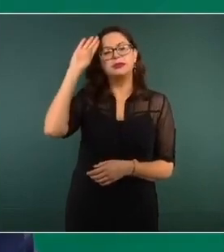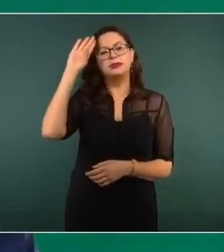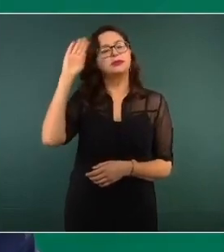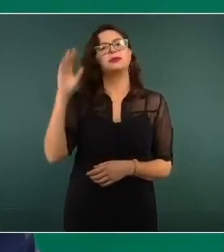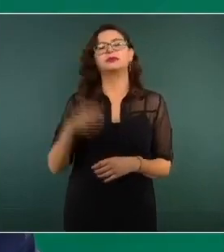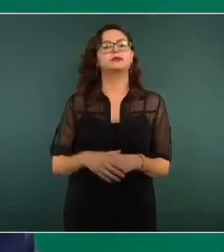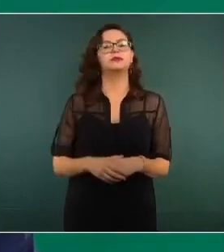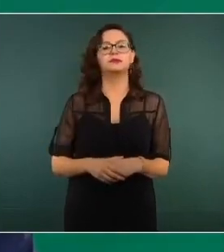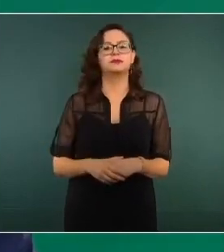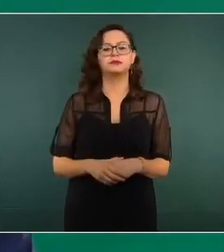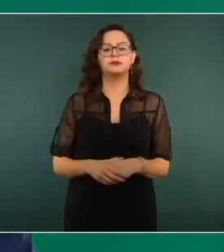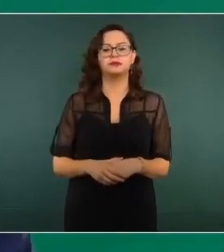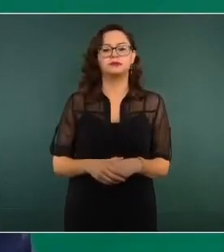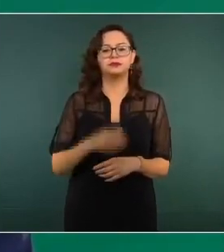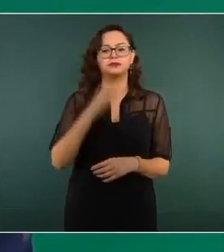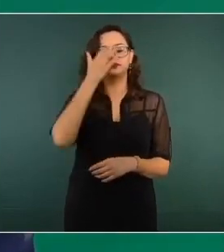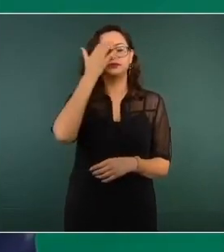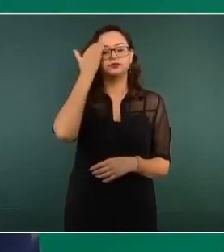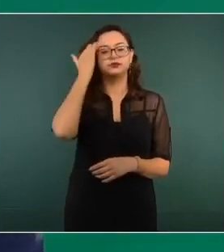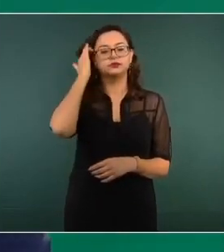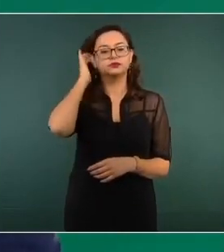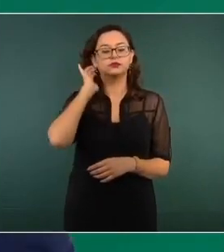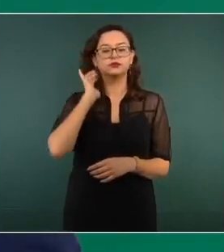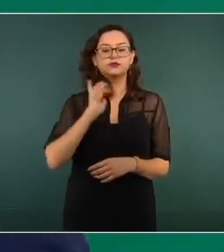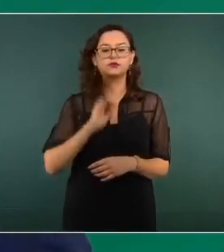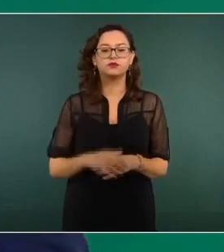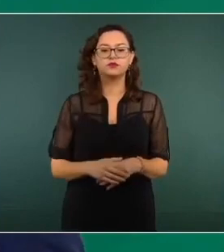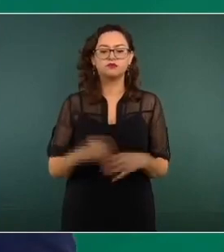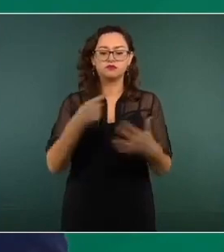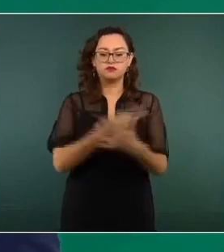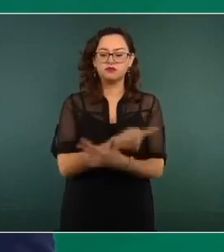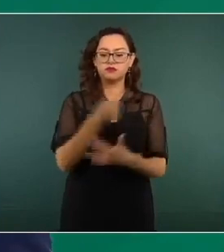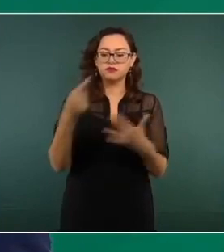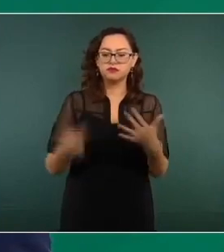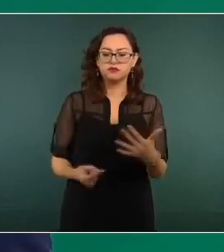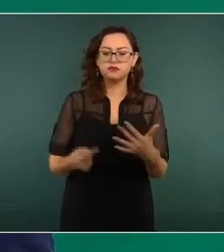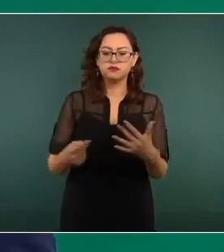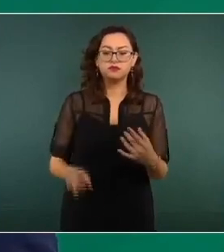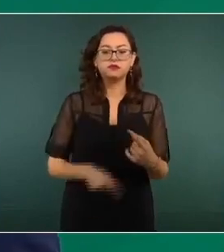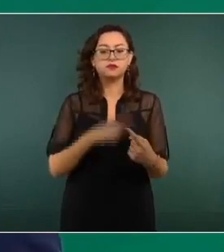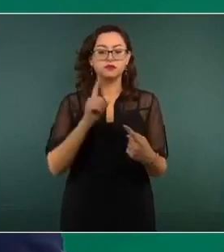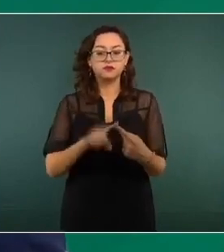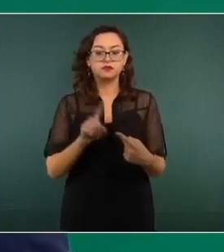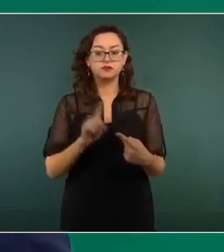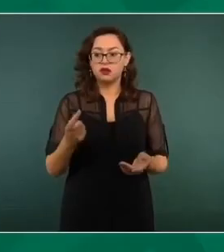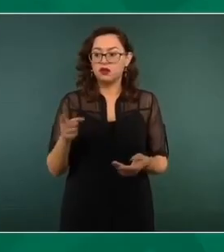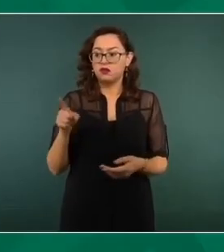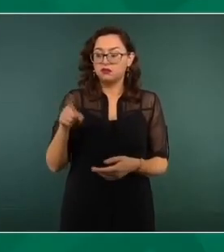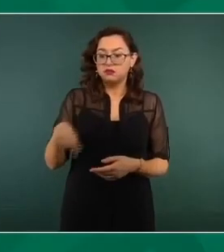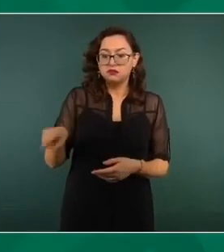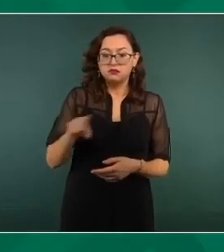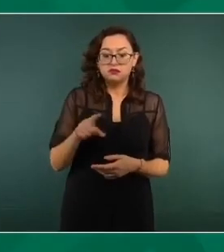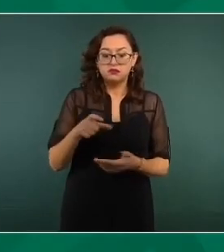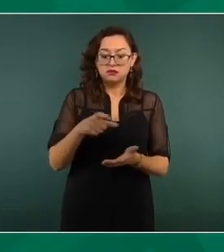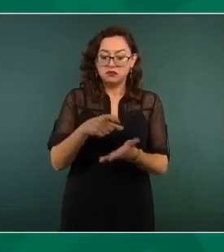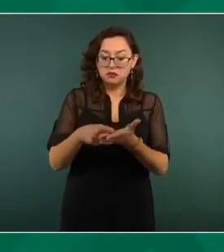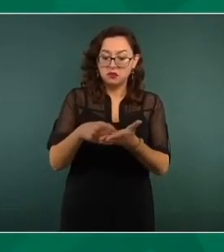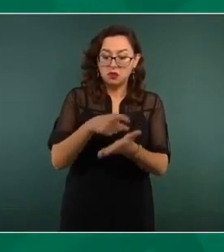Primero, nadie puede comprar lo que ya tiene. Desde